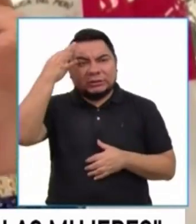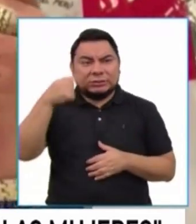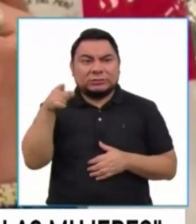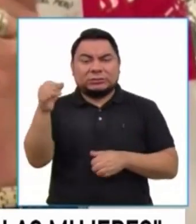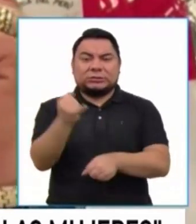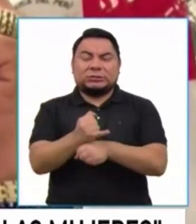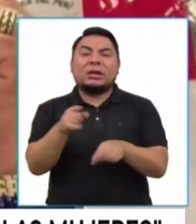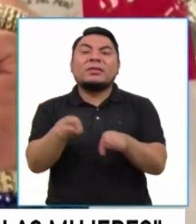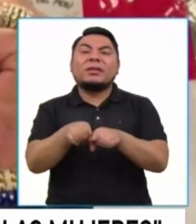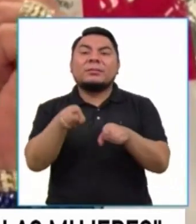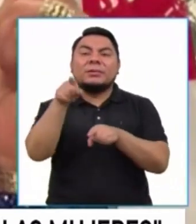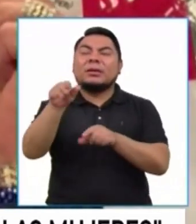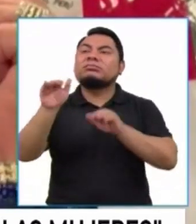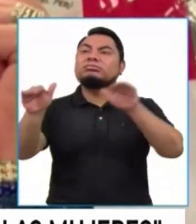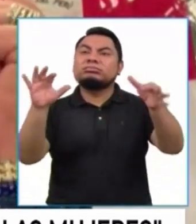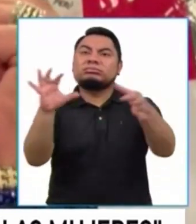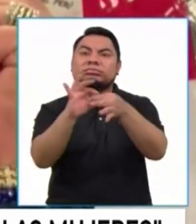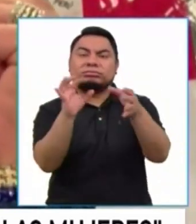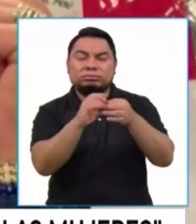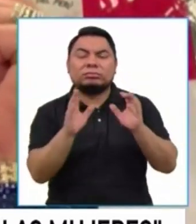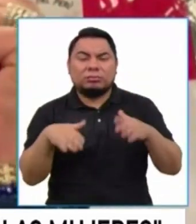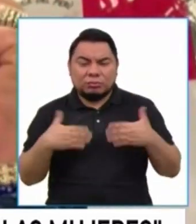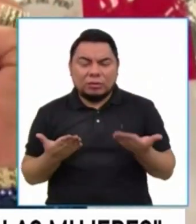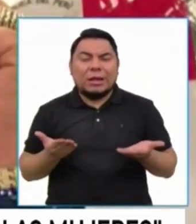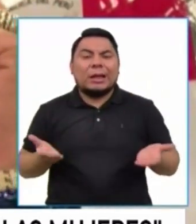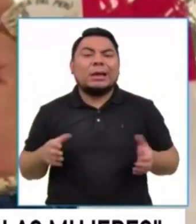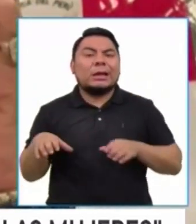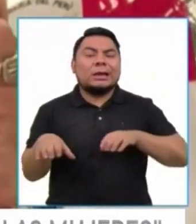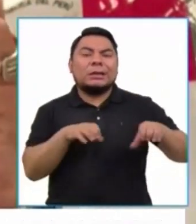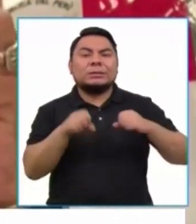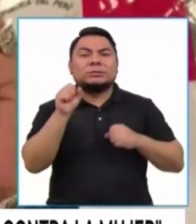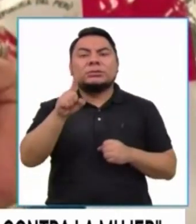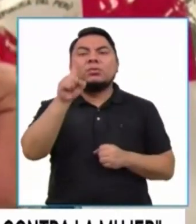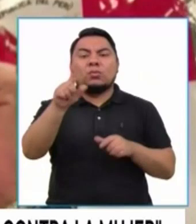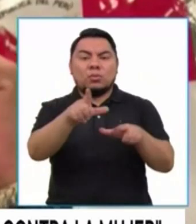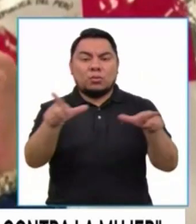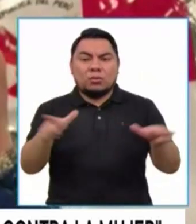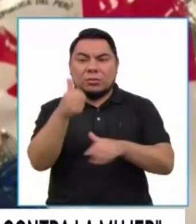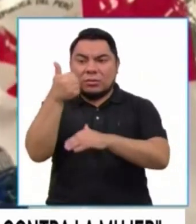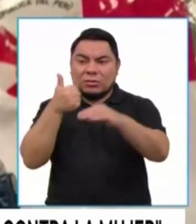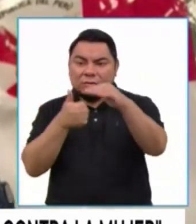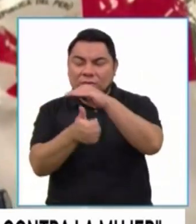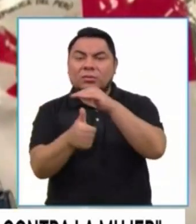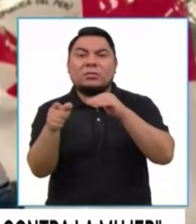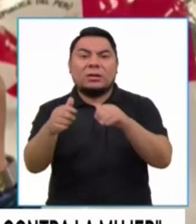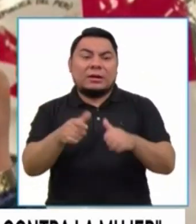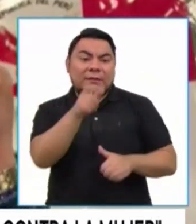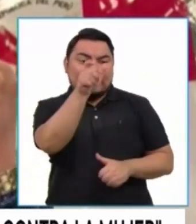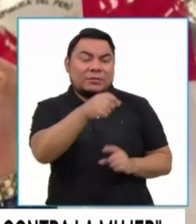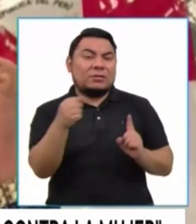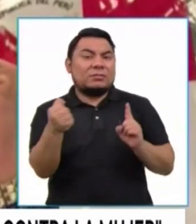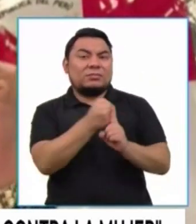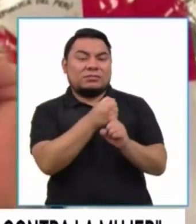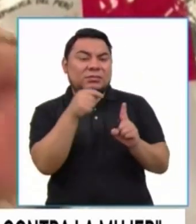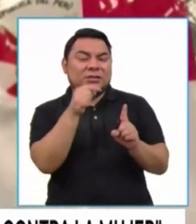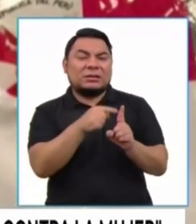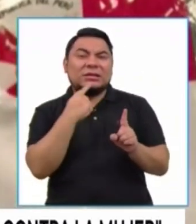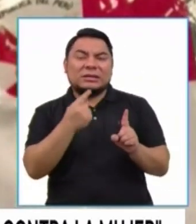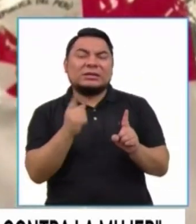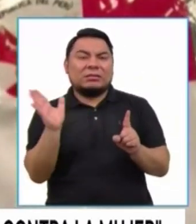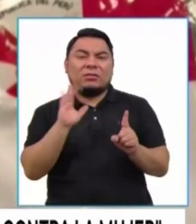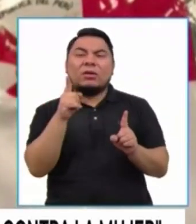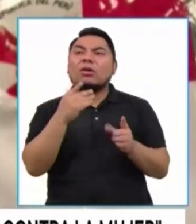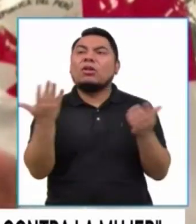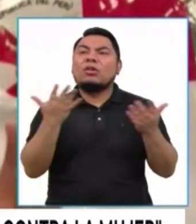también son articuladores para poder ser un lugar donde la víctima pueda dejar un mensaje,